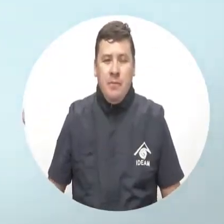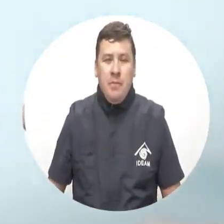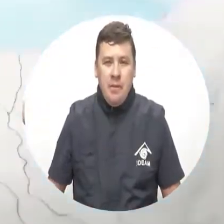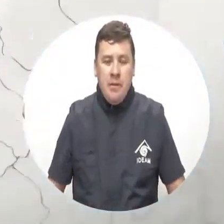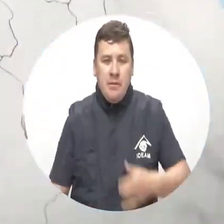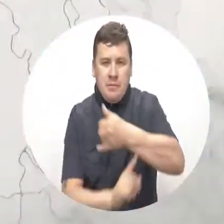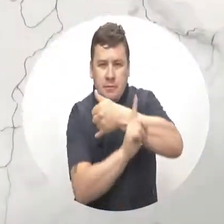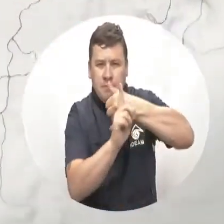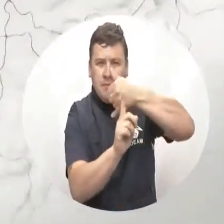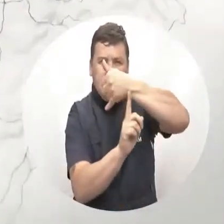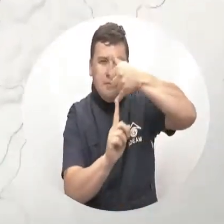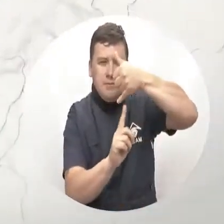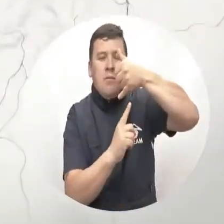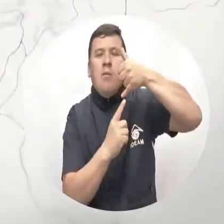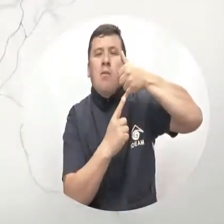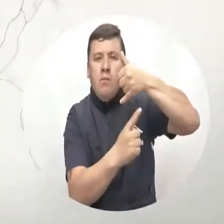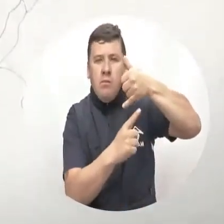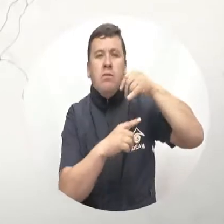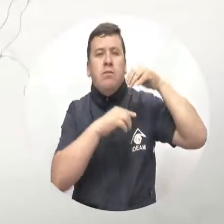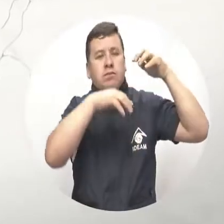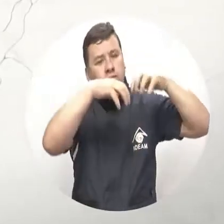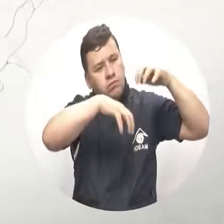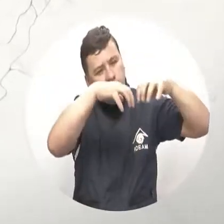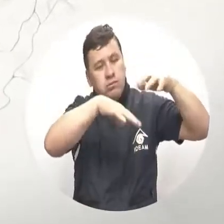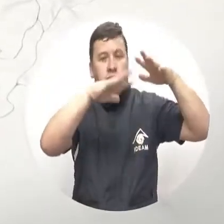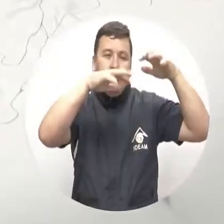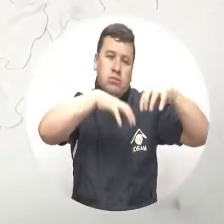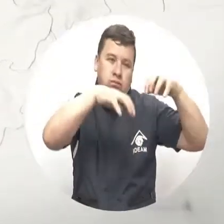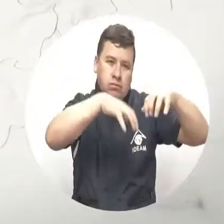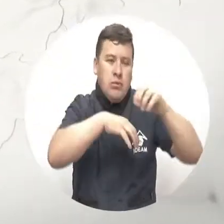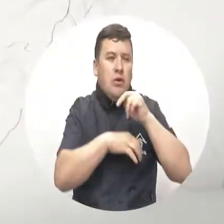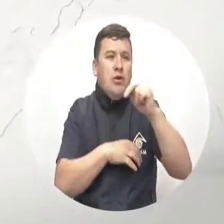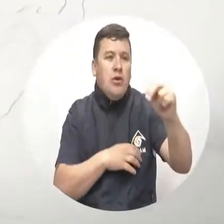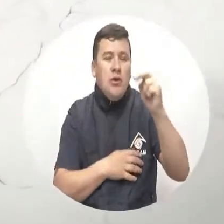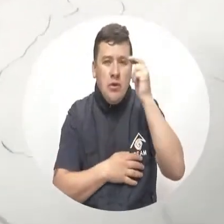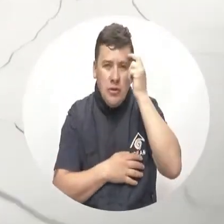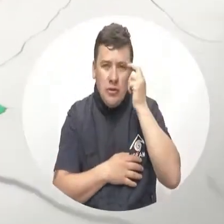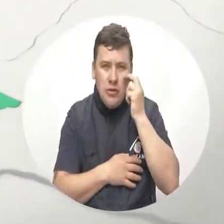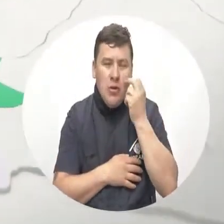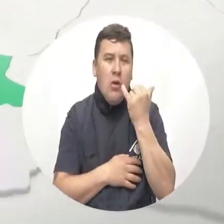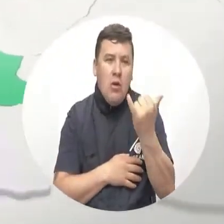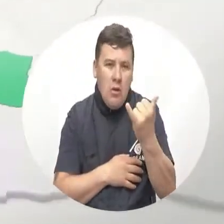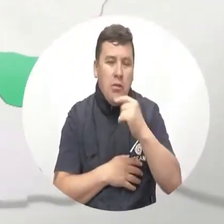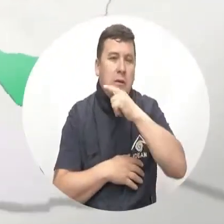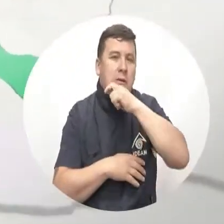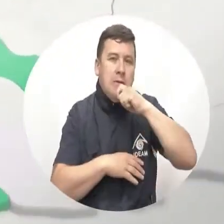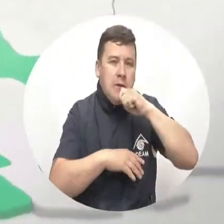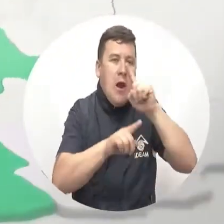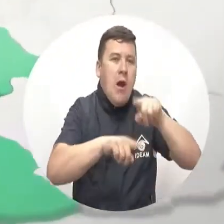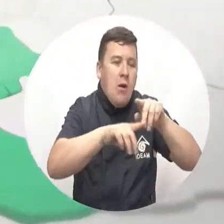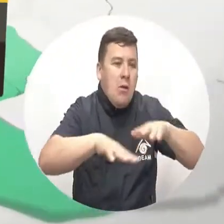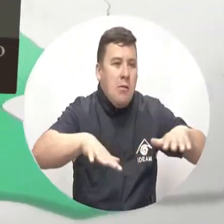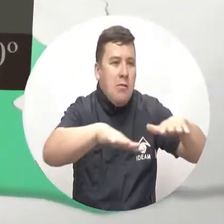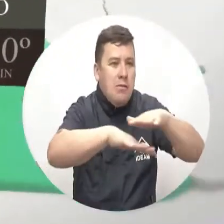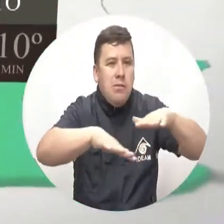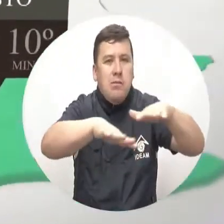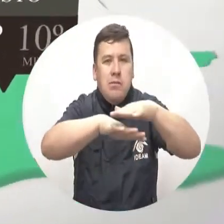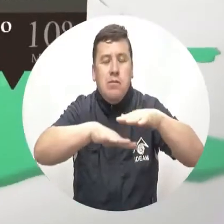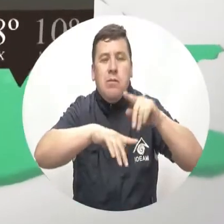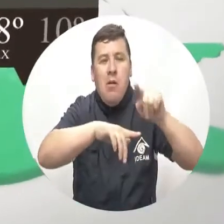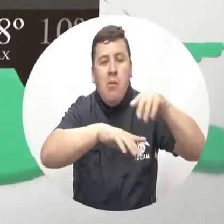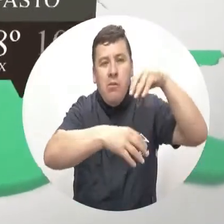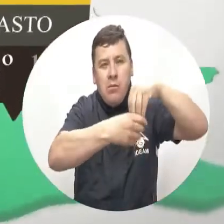Hacia la costa del Pacífico veremos caer lluvias pasajeras al norte del Chocó Con tiempo seco para las demás poblaciones vecinas